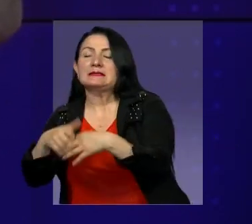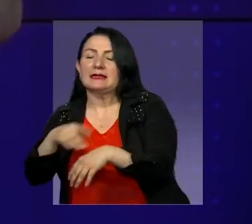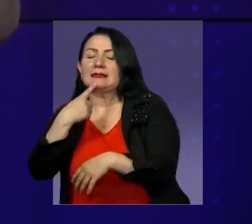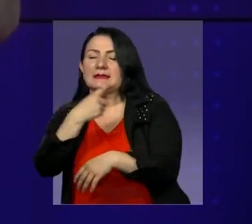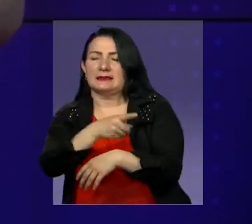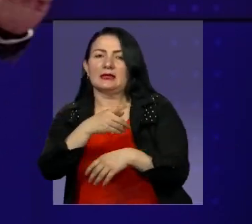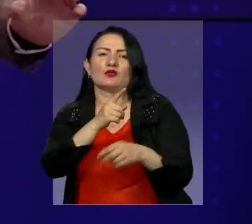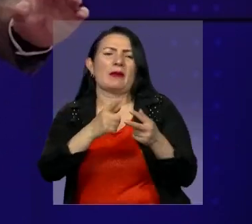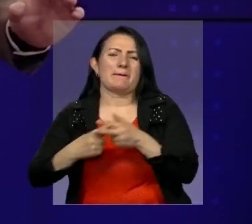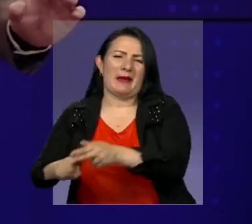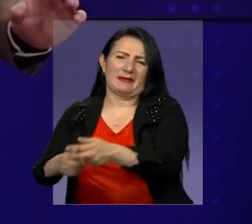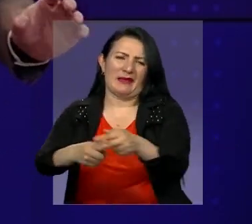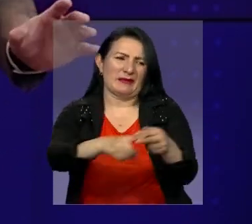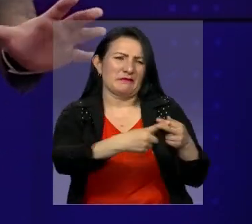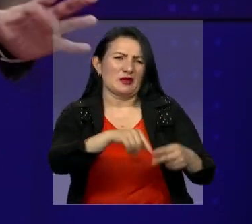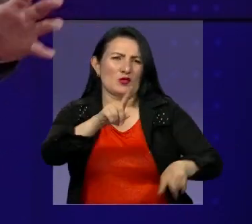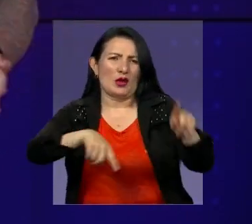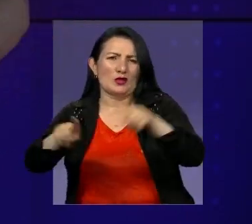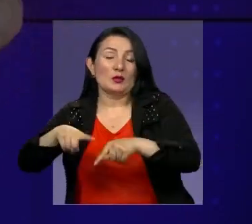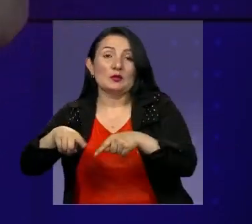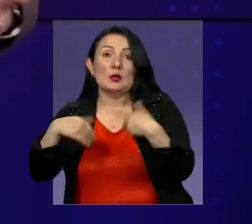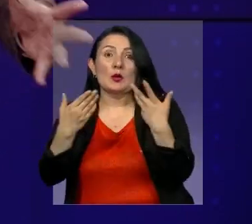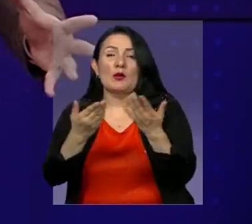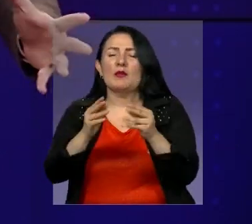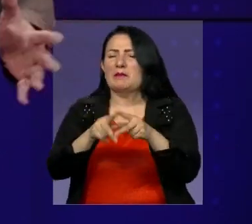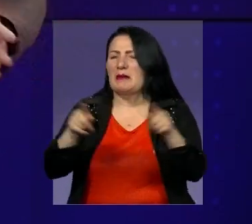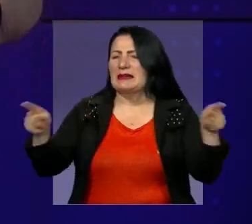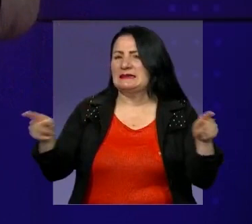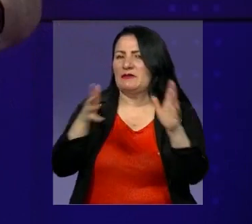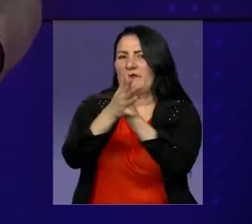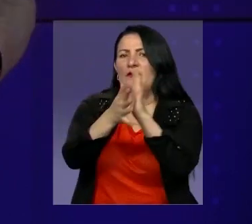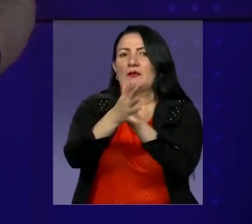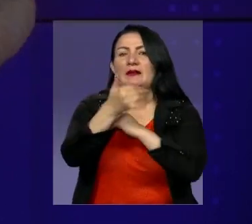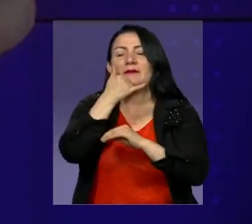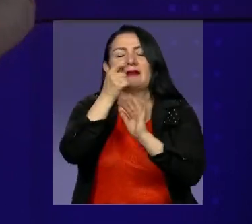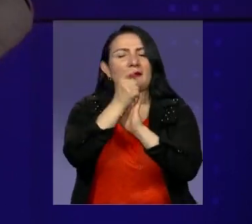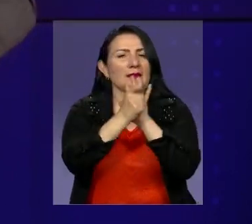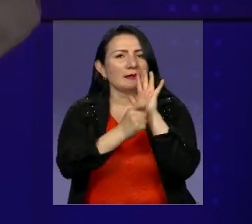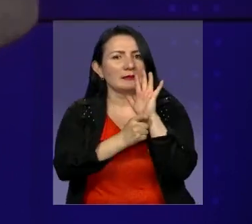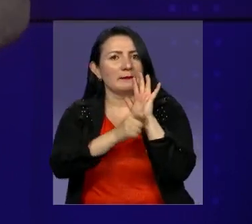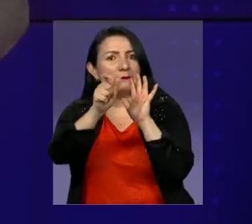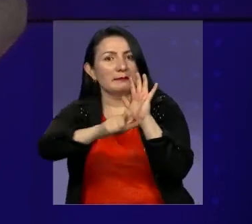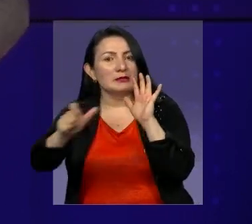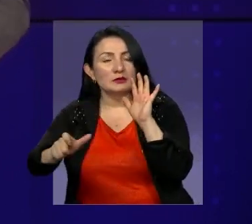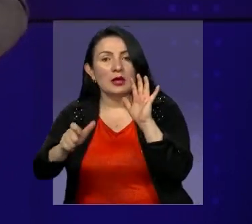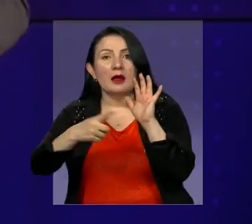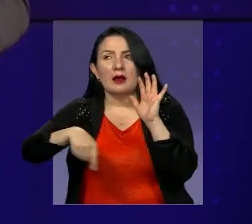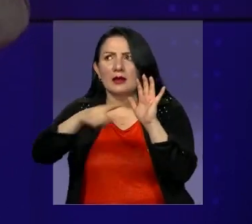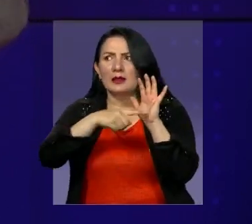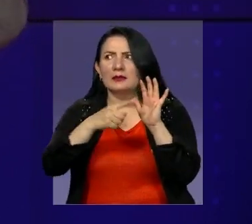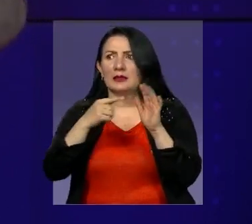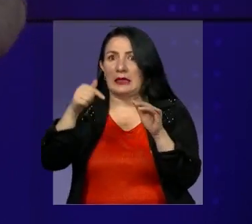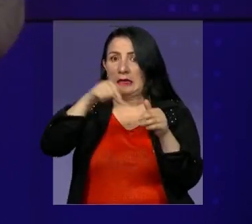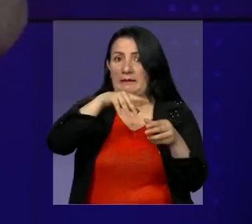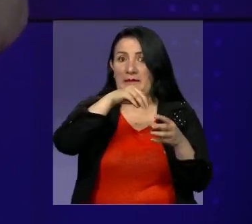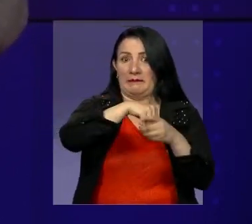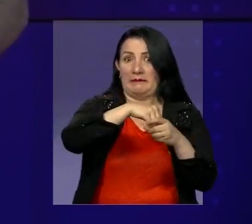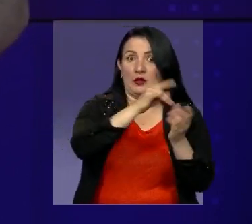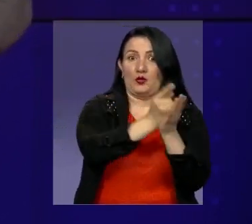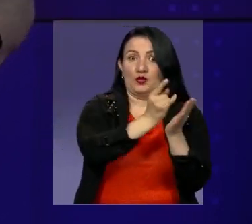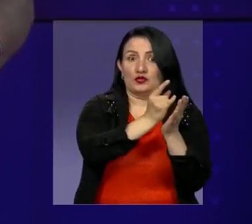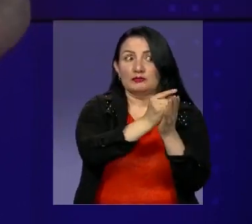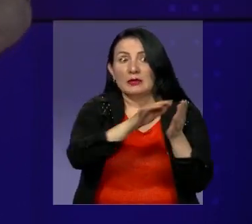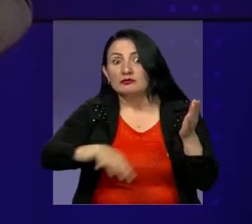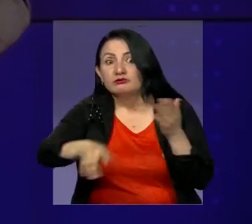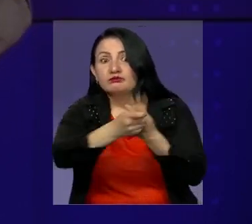se debe a mantenimientos que están realizando. Pero para ampliar la información y al detalle para las personas, no solo que residen en Usme, sino también